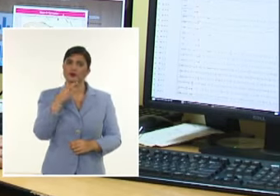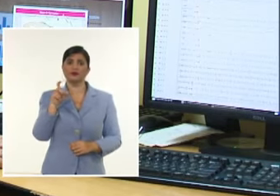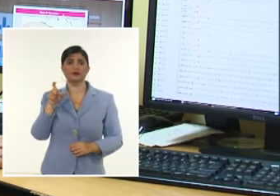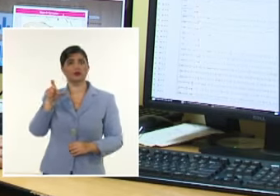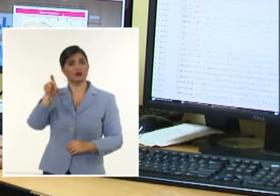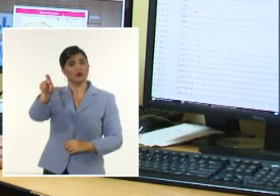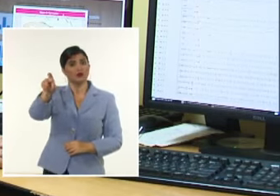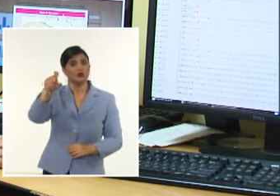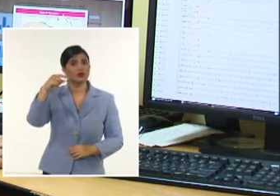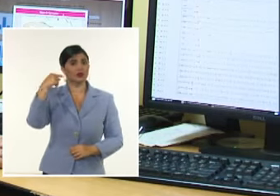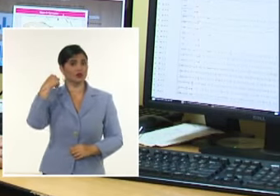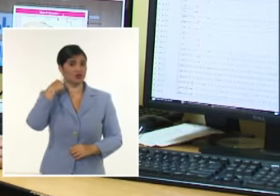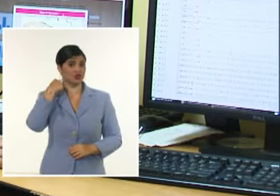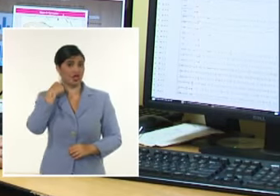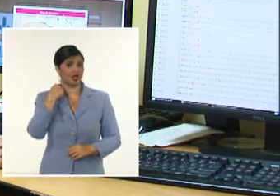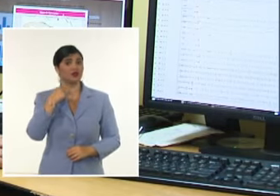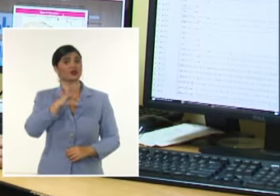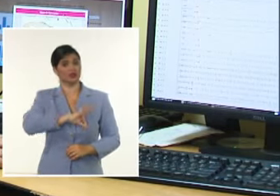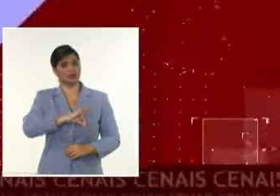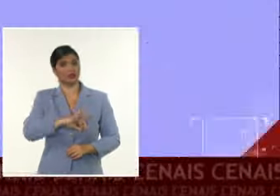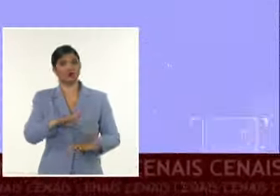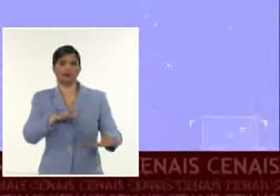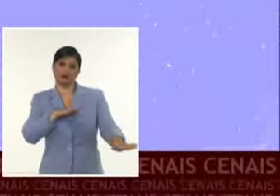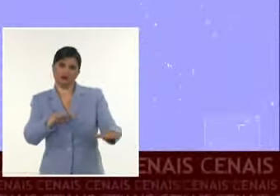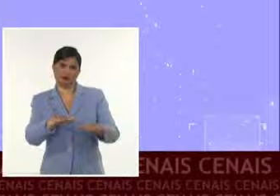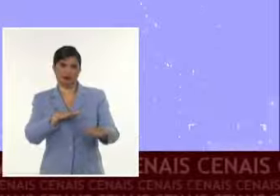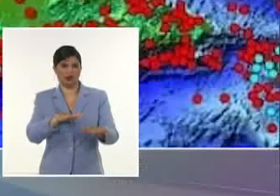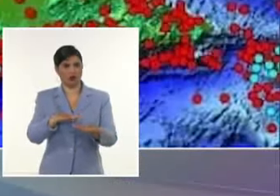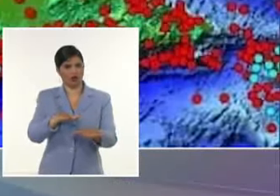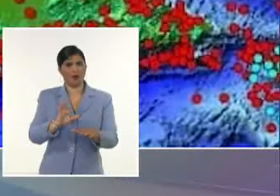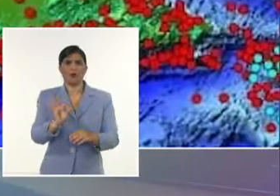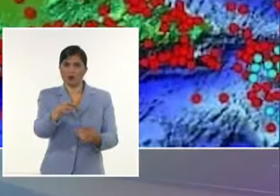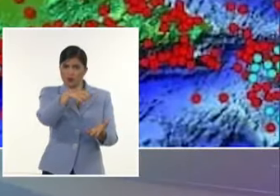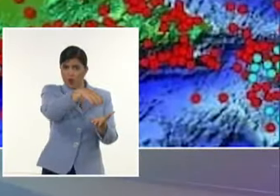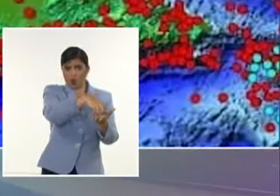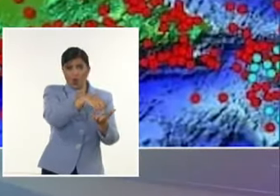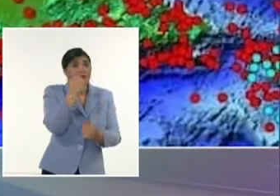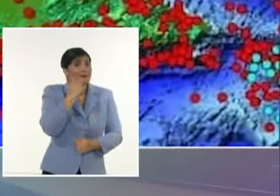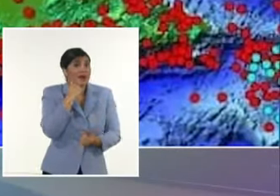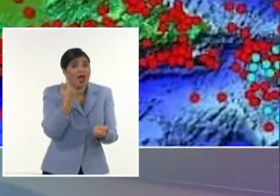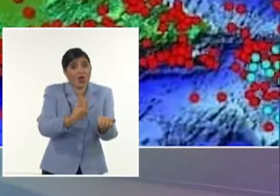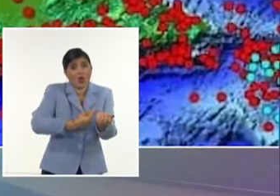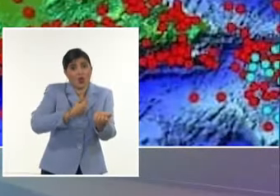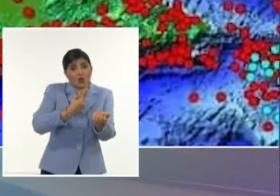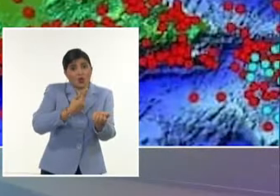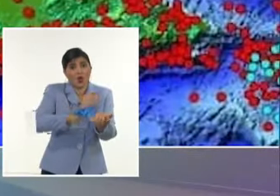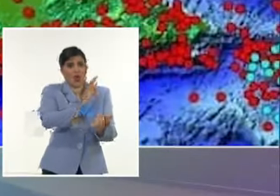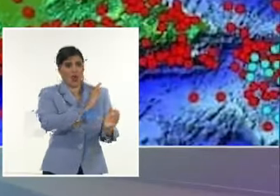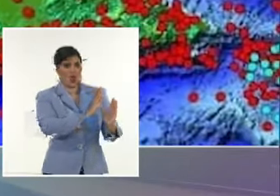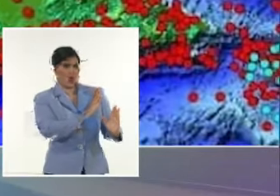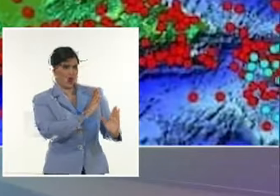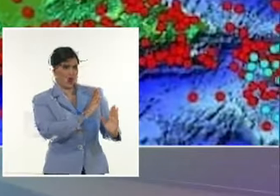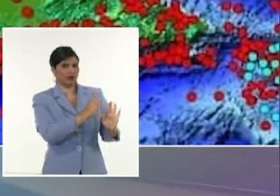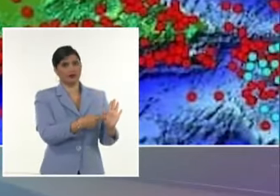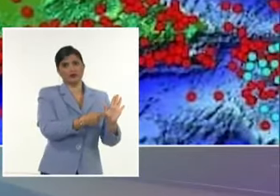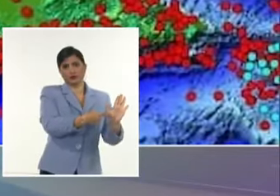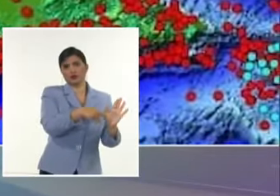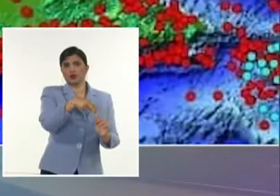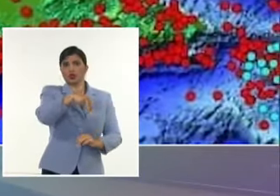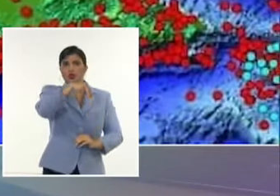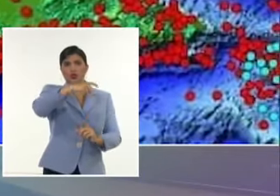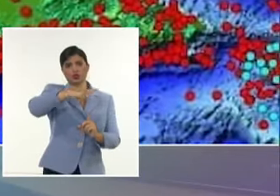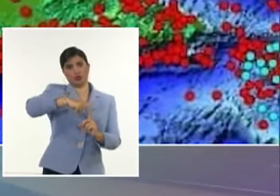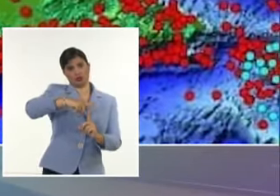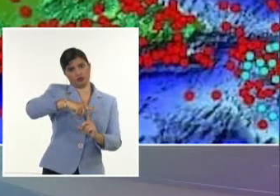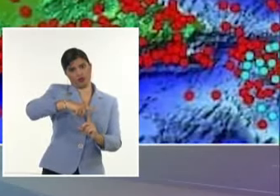enjambres De terremotos En la parte Sobre todo En la parte oriental De Cuba Tenemos el caso Del norte de la ciudad Que desde el 8 de